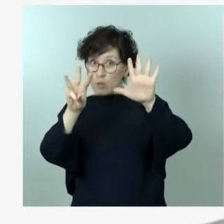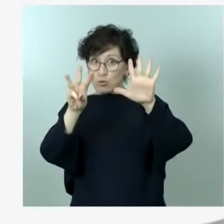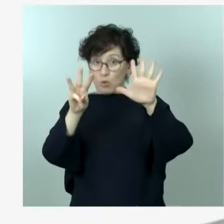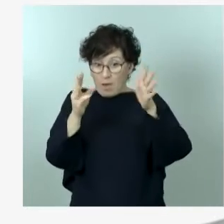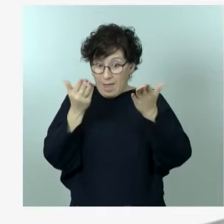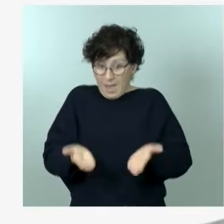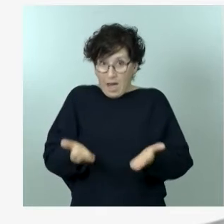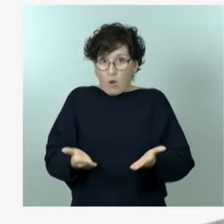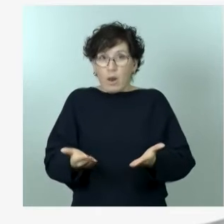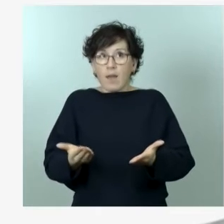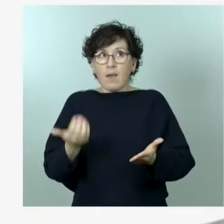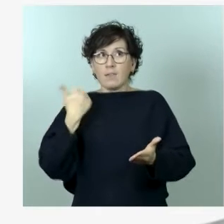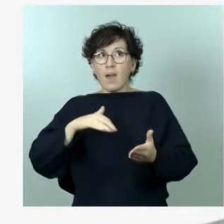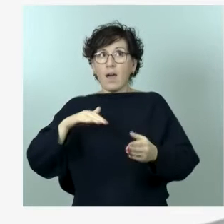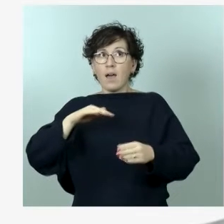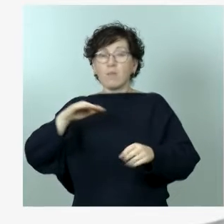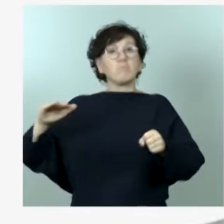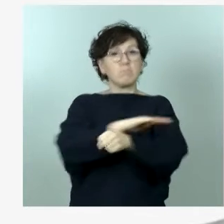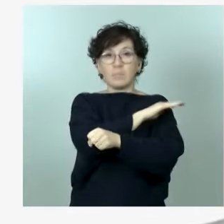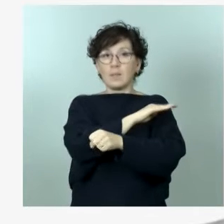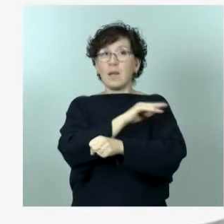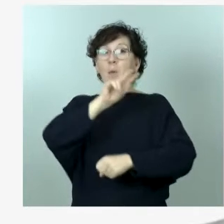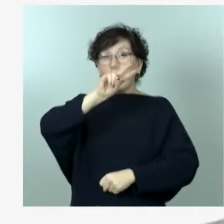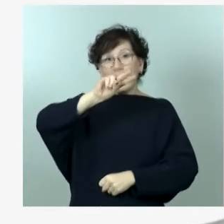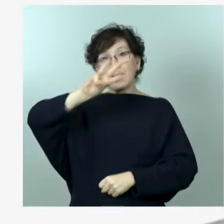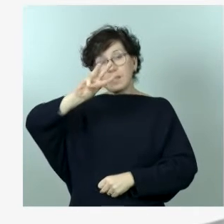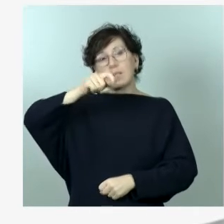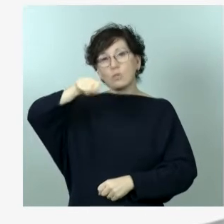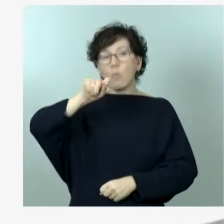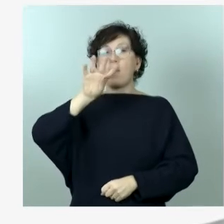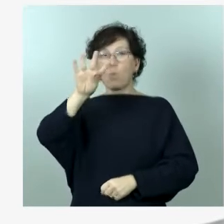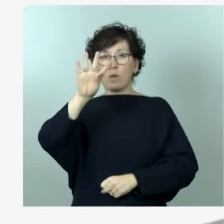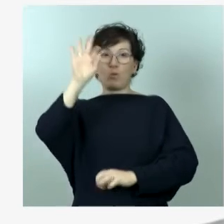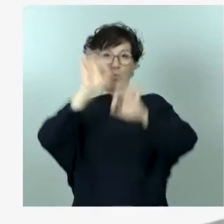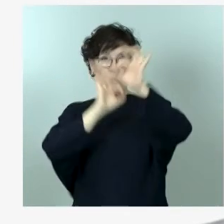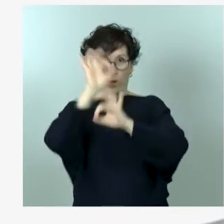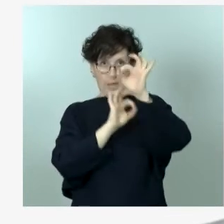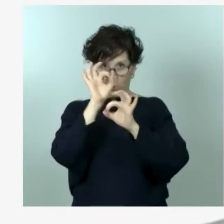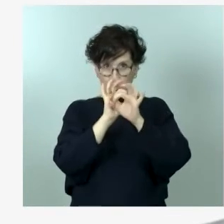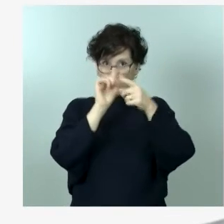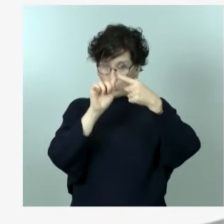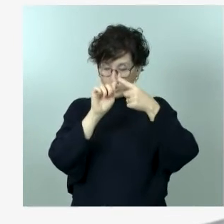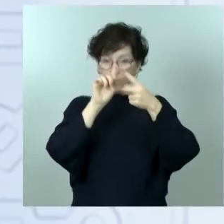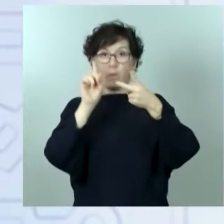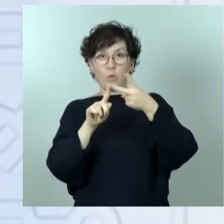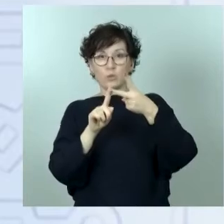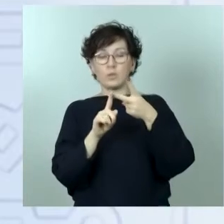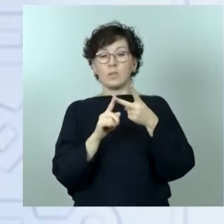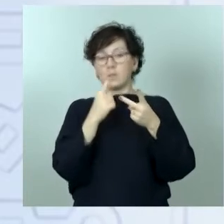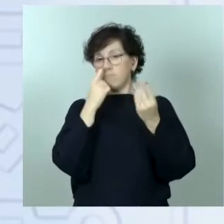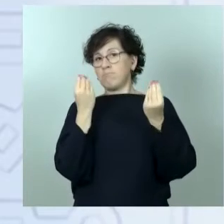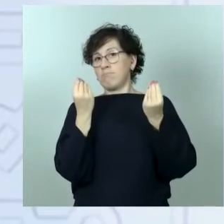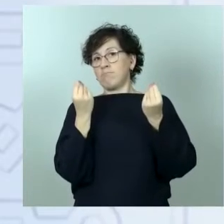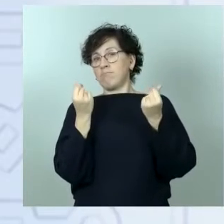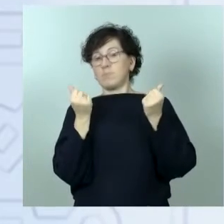hemos cumplido ya el 23,4% de los mismos. En segundo lugar, preveemos que en el próximo